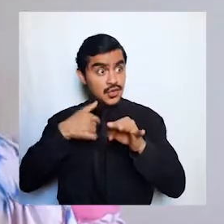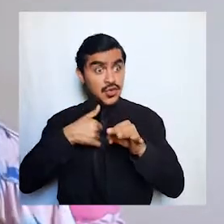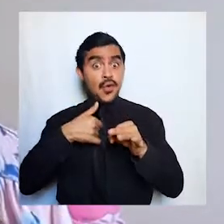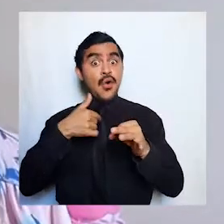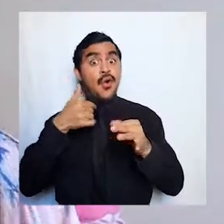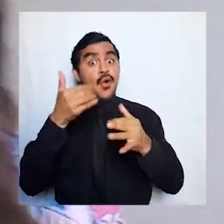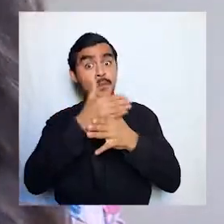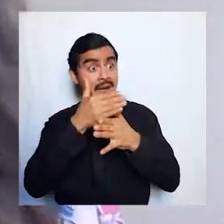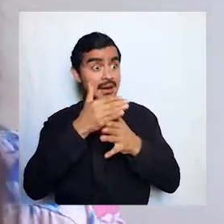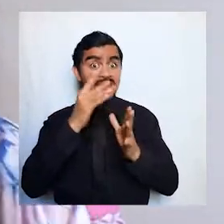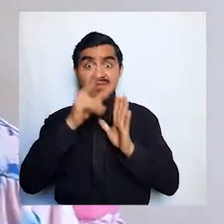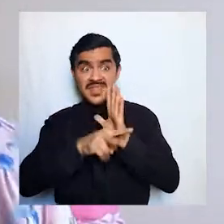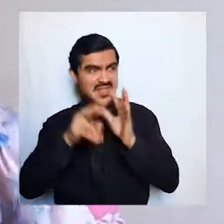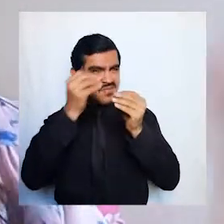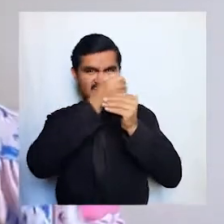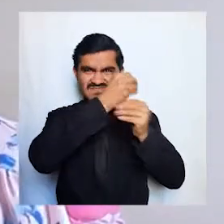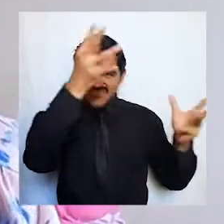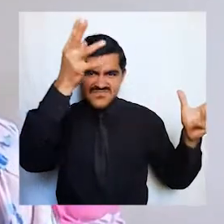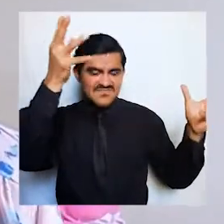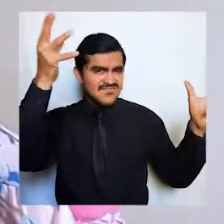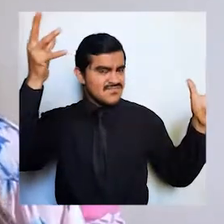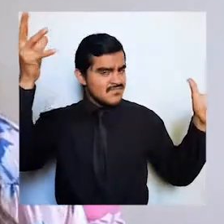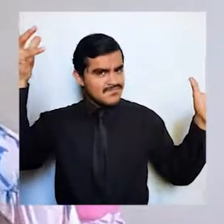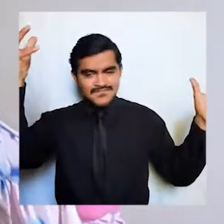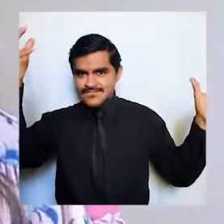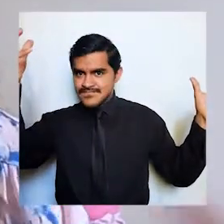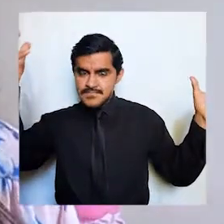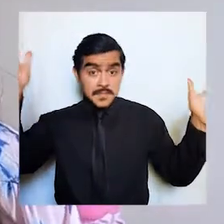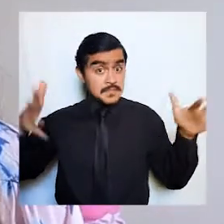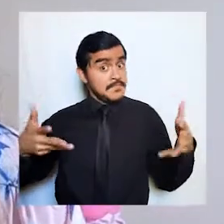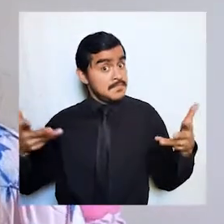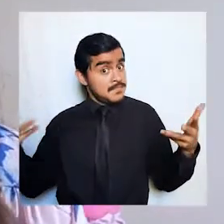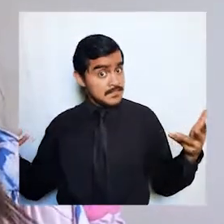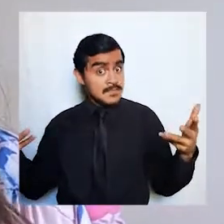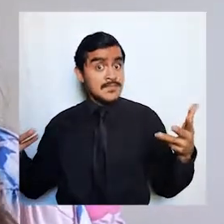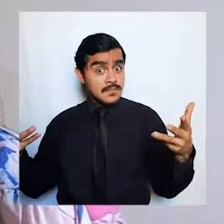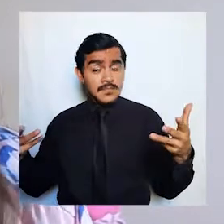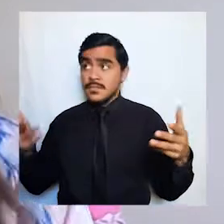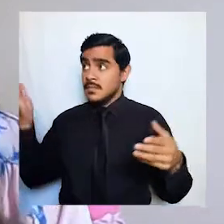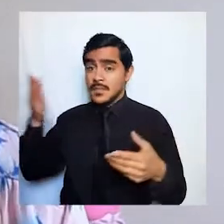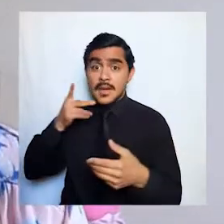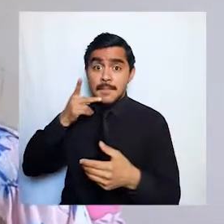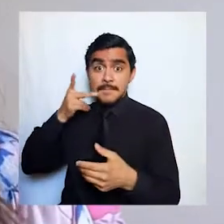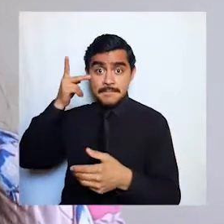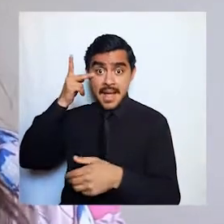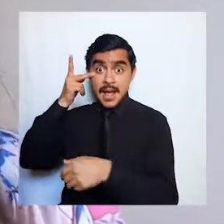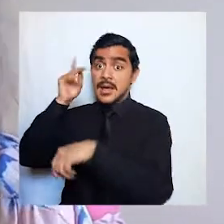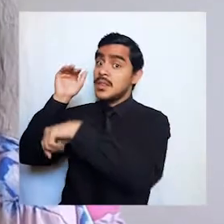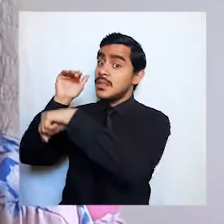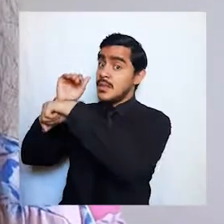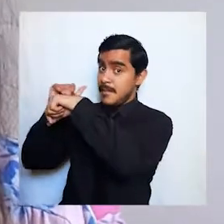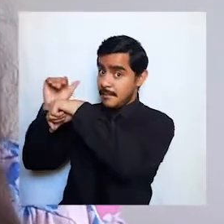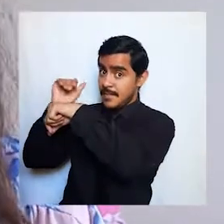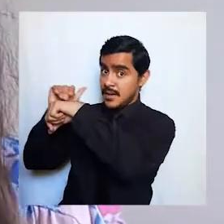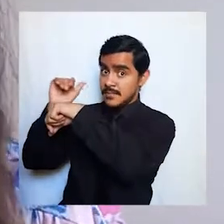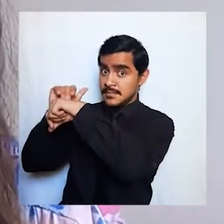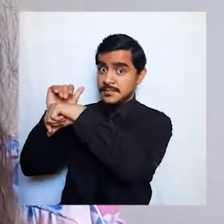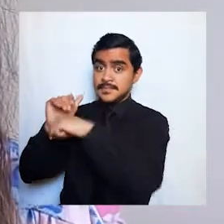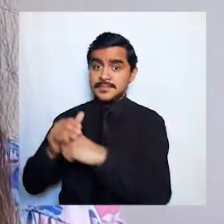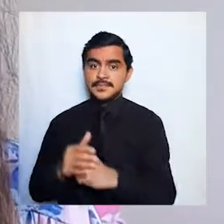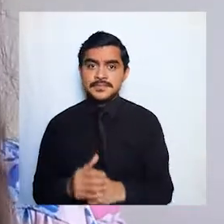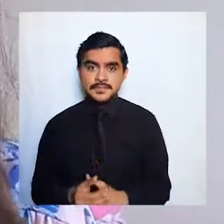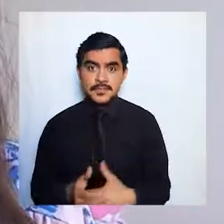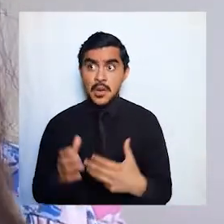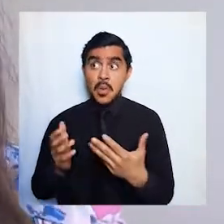todos sus talentos sus técnicas todo lo que te apasiona a través de internet es pedirle permiso a tus